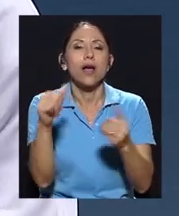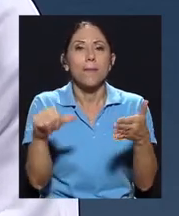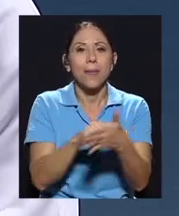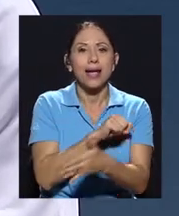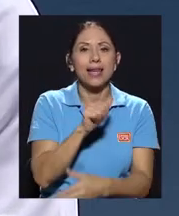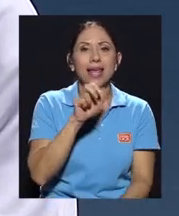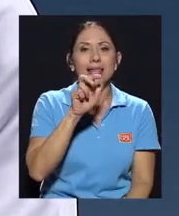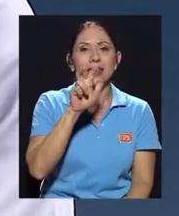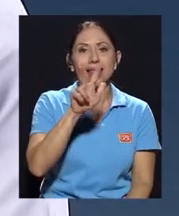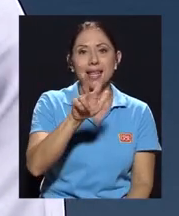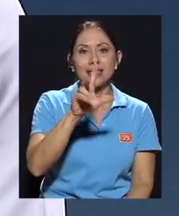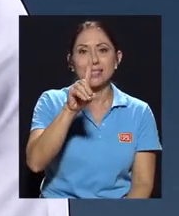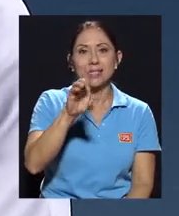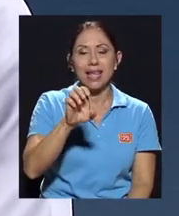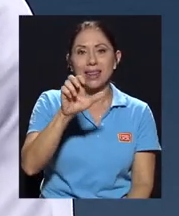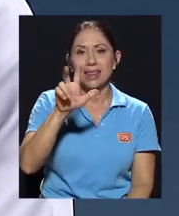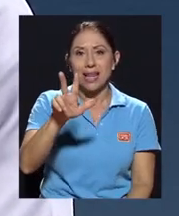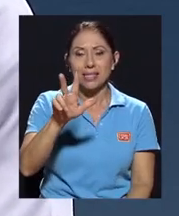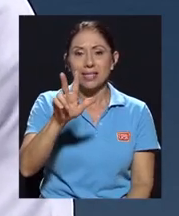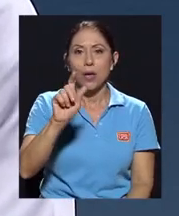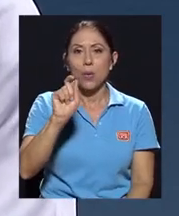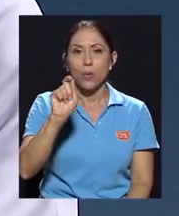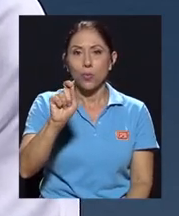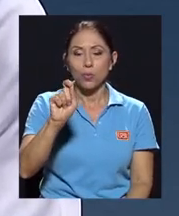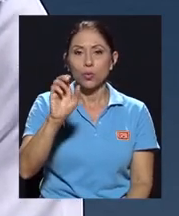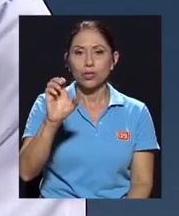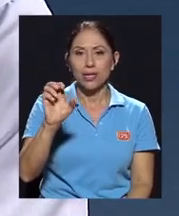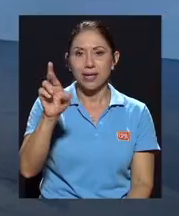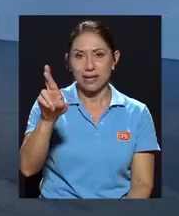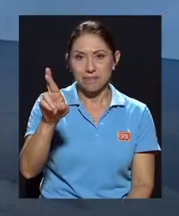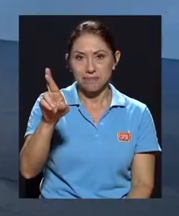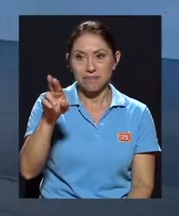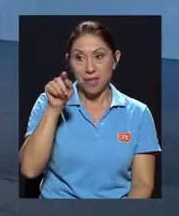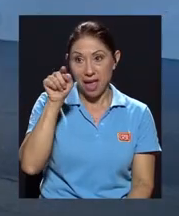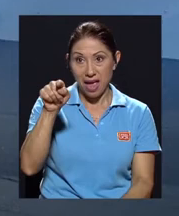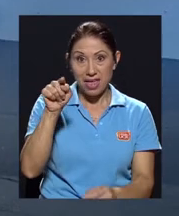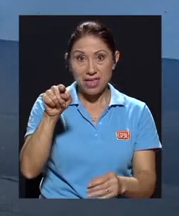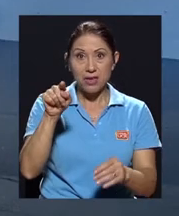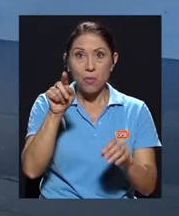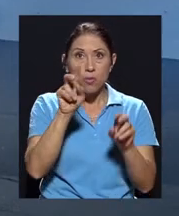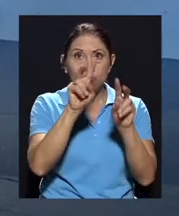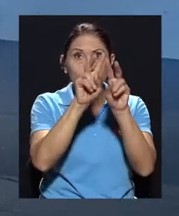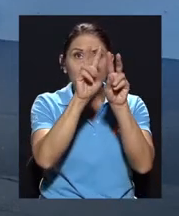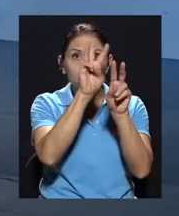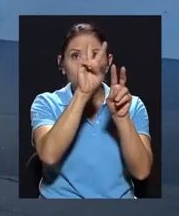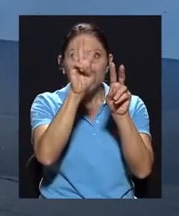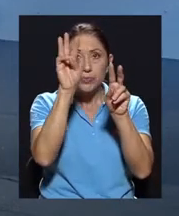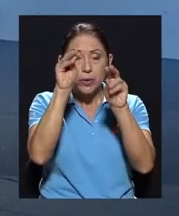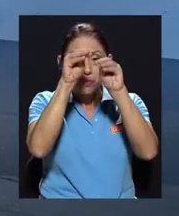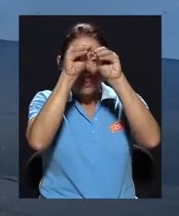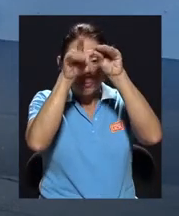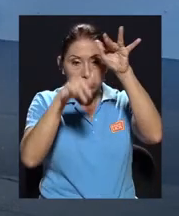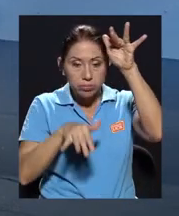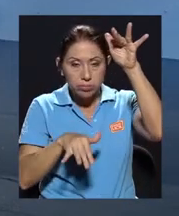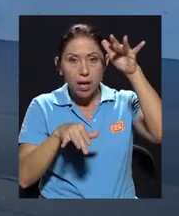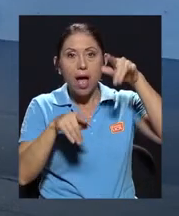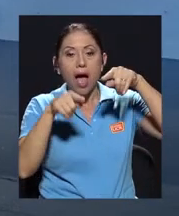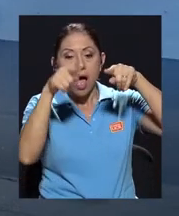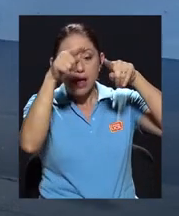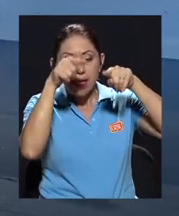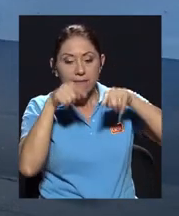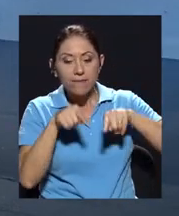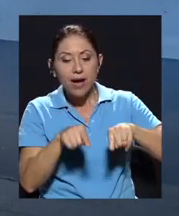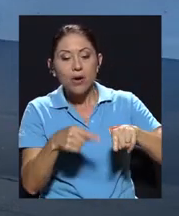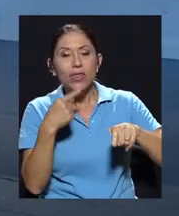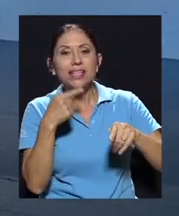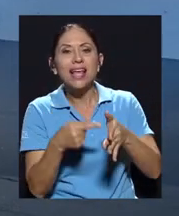.cr, un dominio bastante sencillo. Uno se mete a la página y ahí sale el, abajo